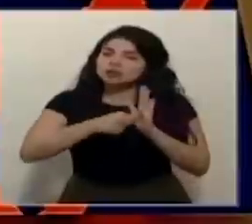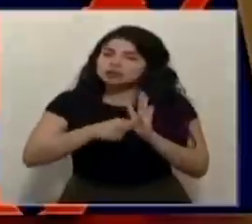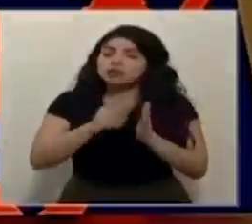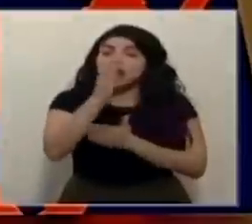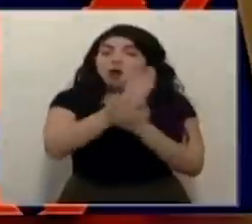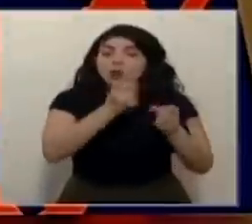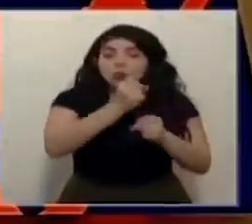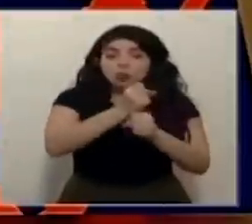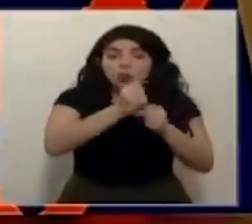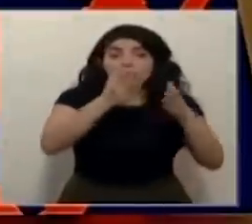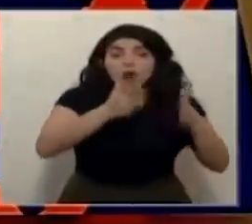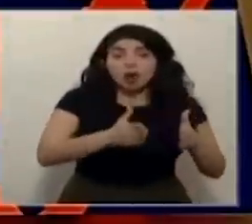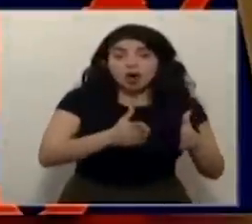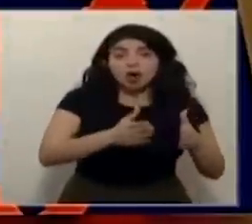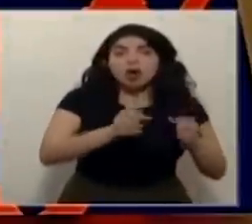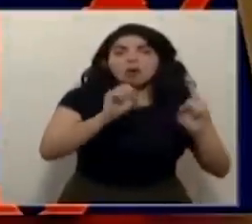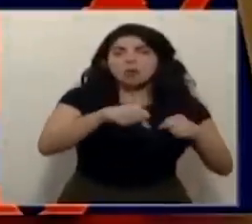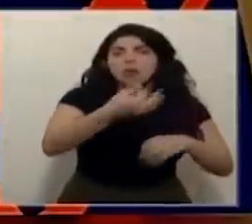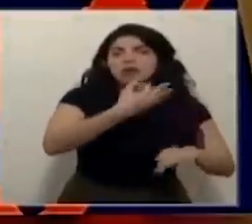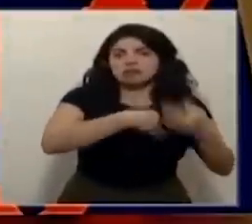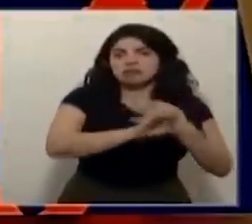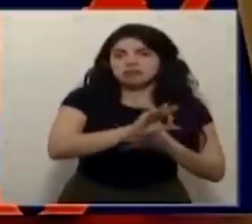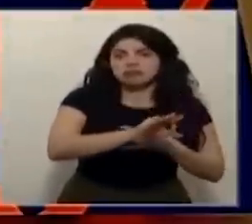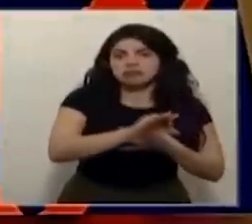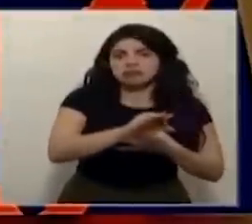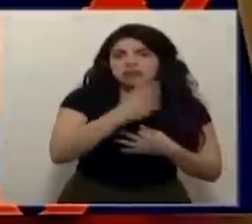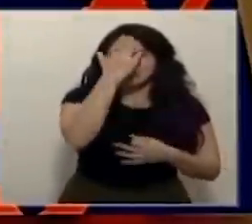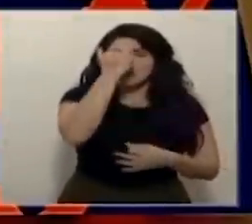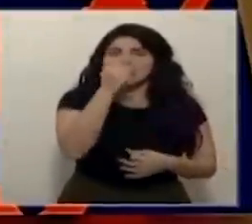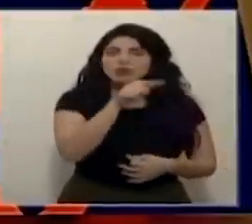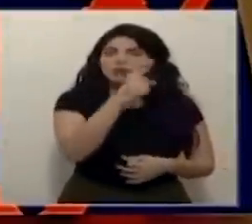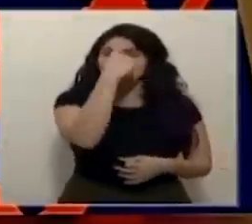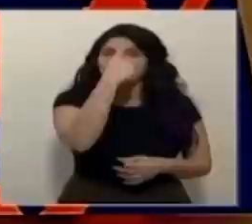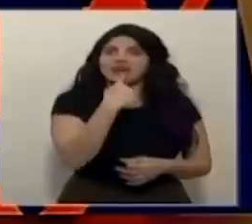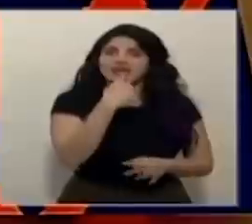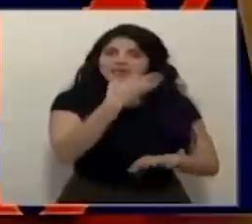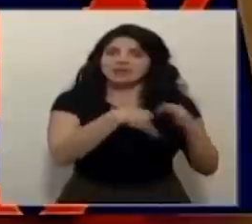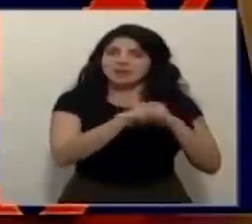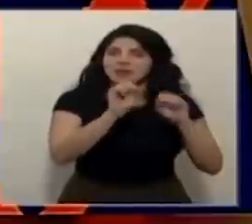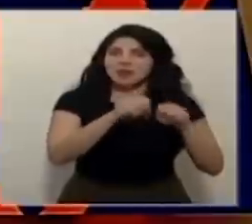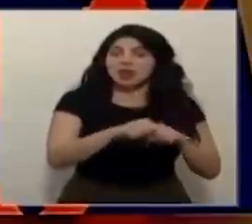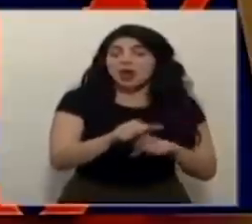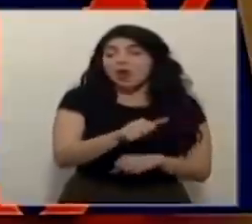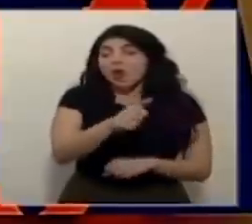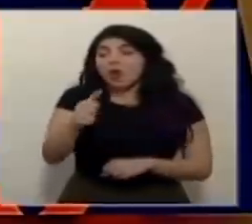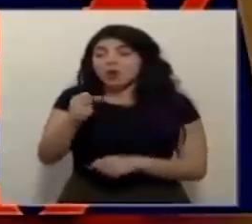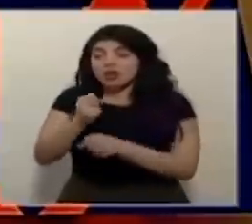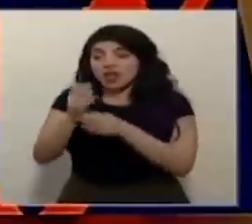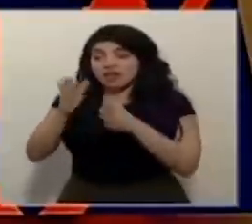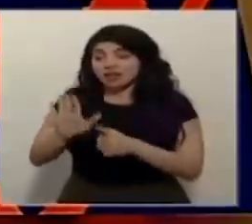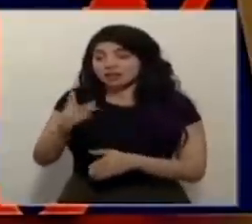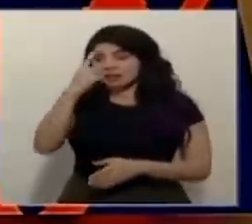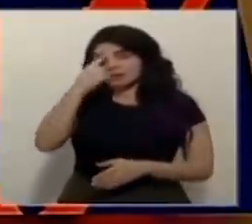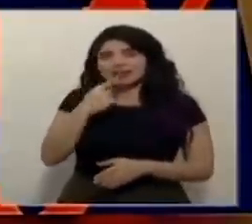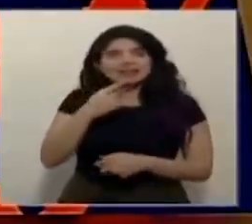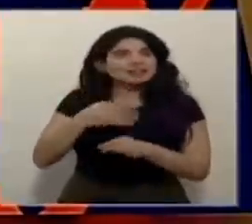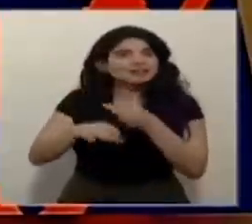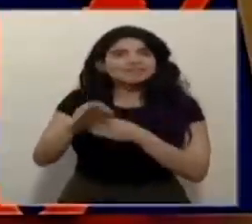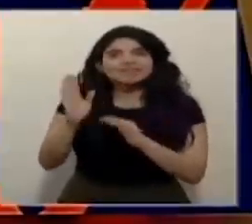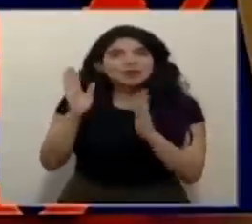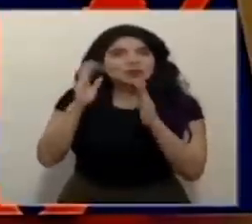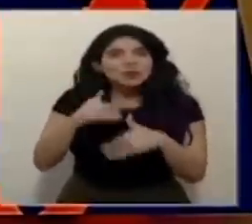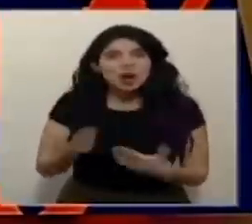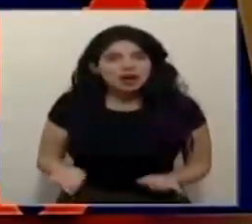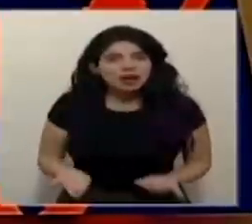funcionarios que se pueden sustituir debido al perfil en el que están y hay otros funcionarios debido a su perfil que no se pueden sustituir por